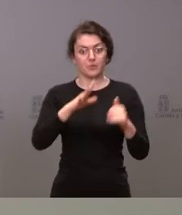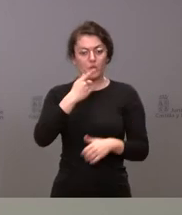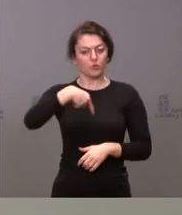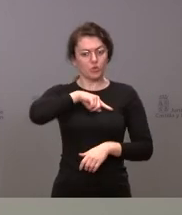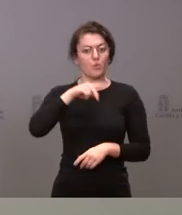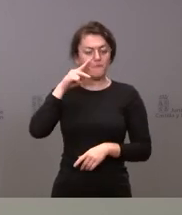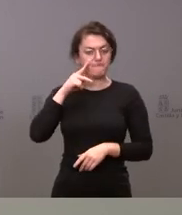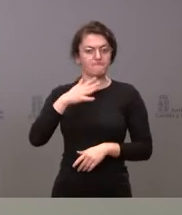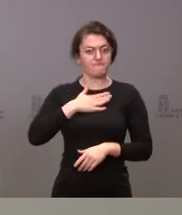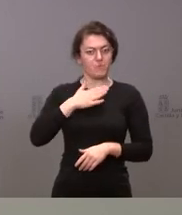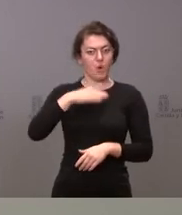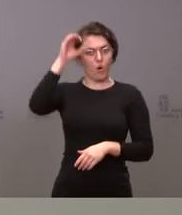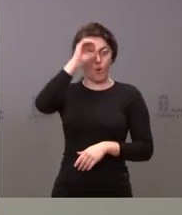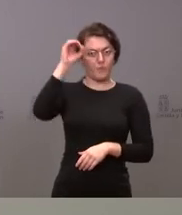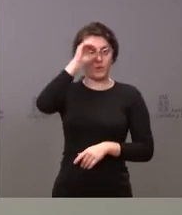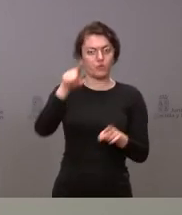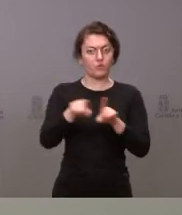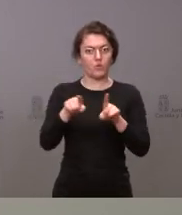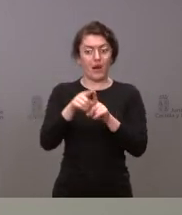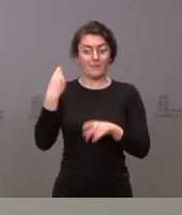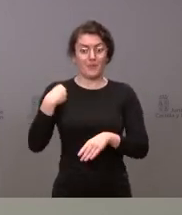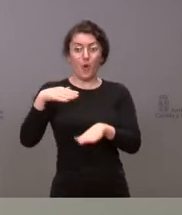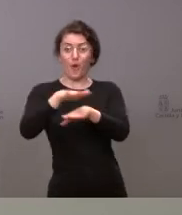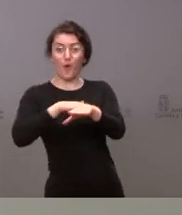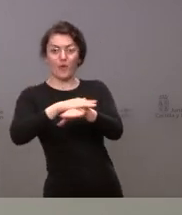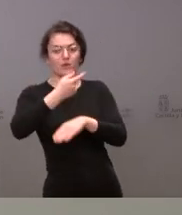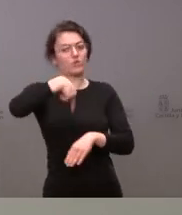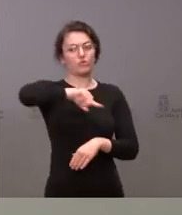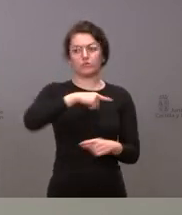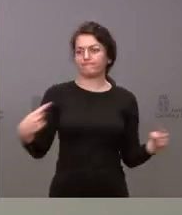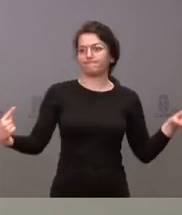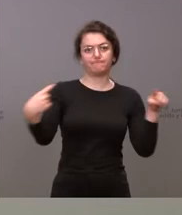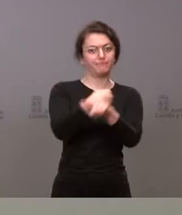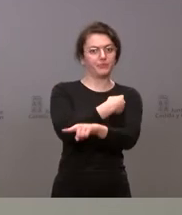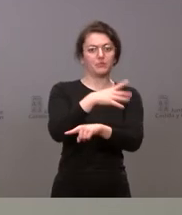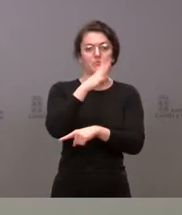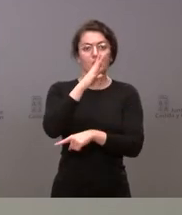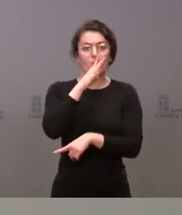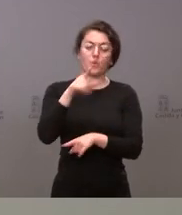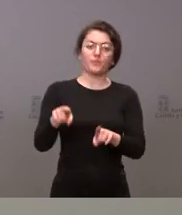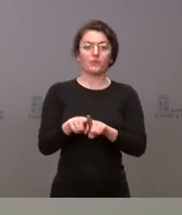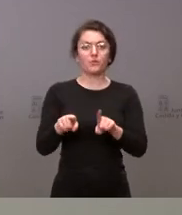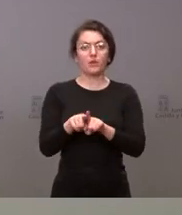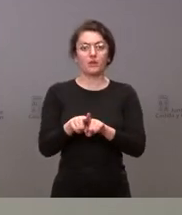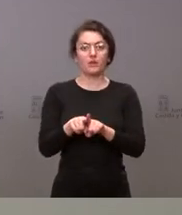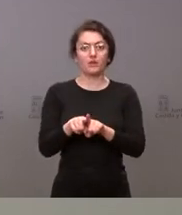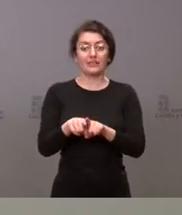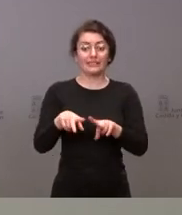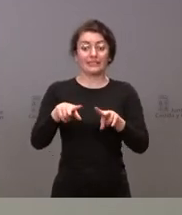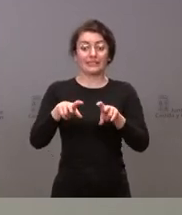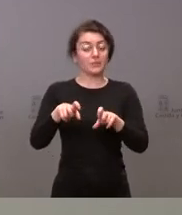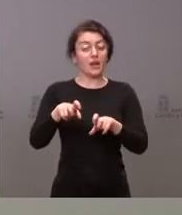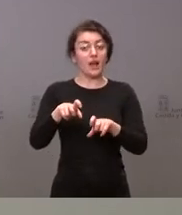muy contraria a la que pueda haber mantenido el gobierno en relación con la existencia de la actividad minera y de las térmicas